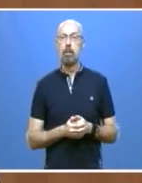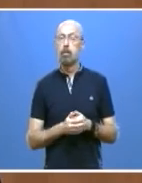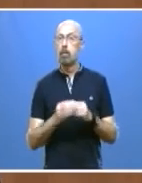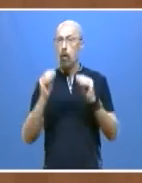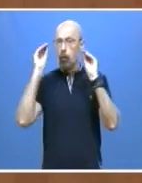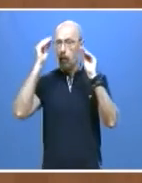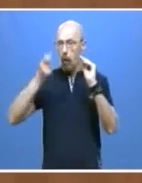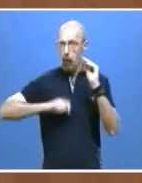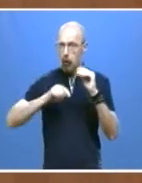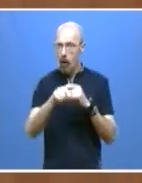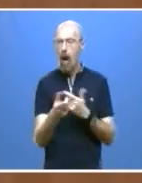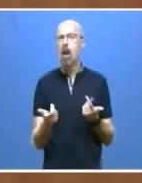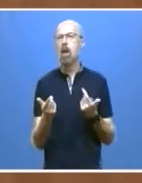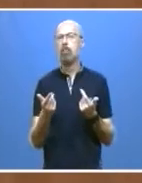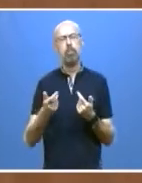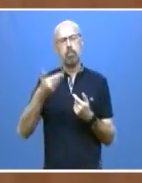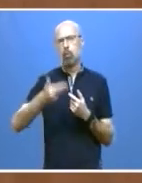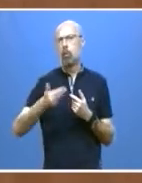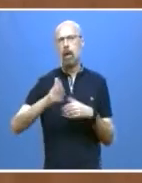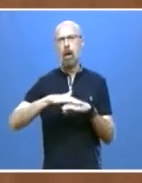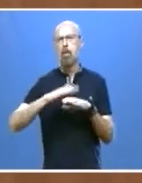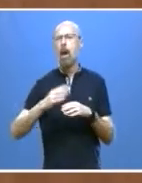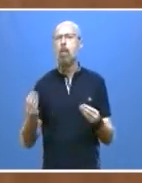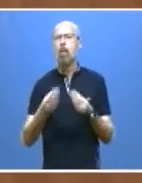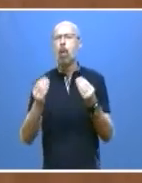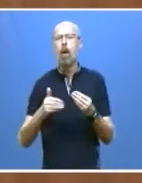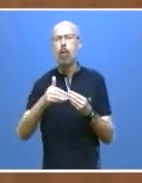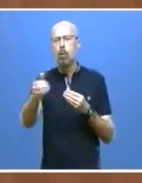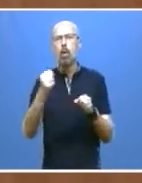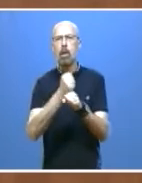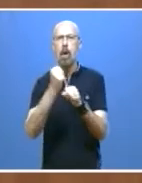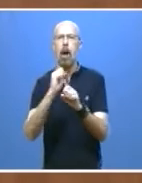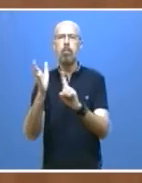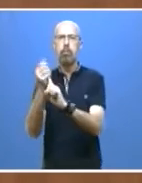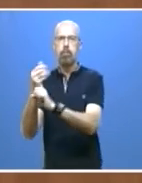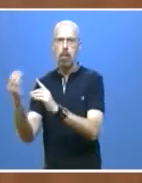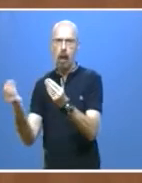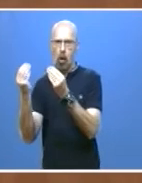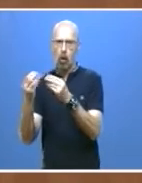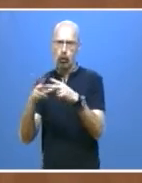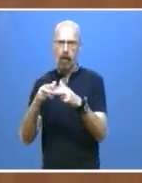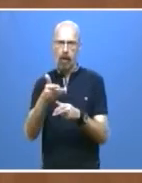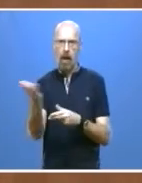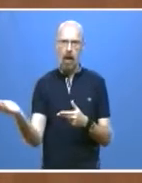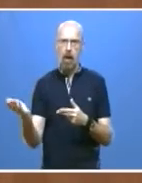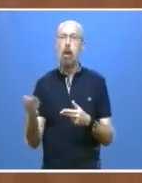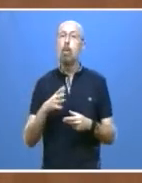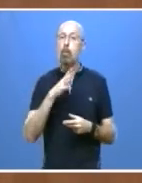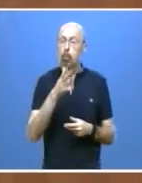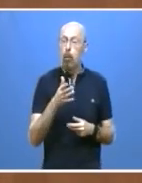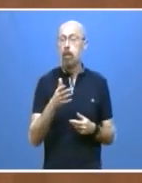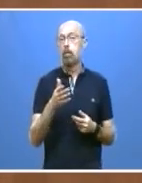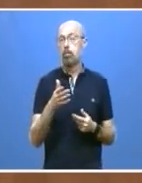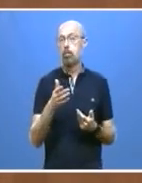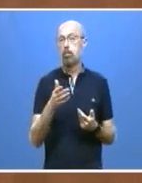profesional, señorías, es esencial para mejorar la empleabilidad en nuestra sociedad. Conscientes de ello, tras haber